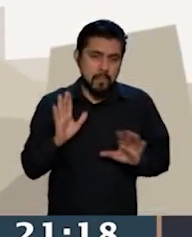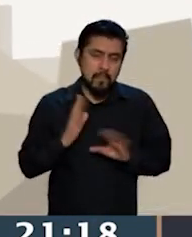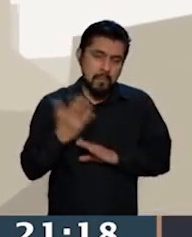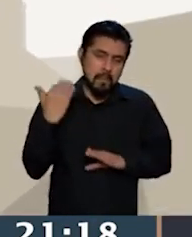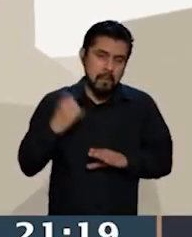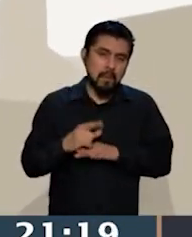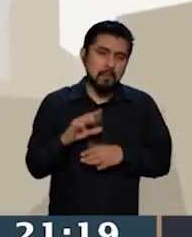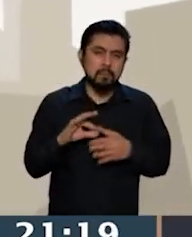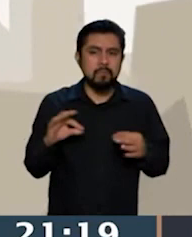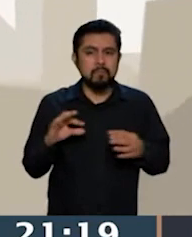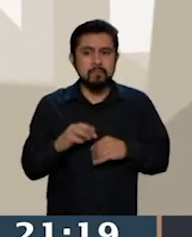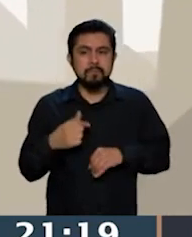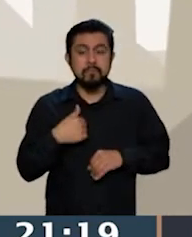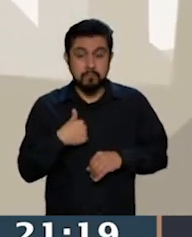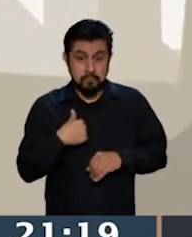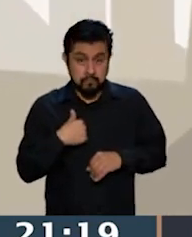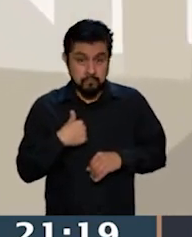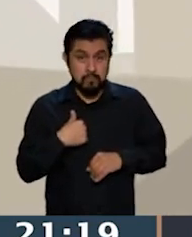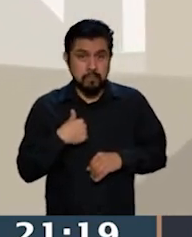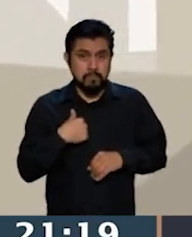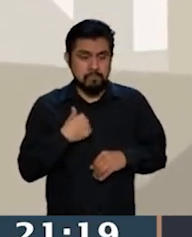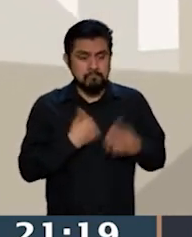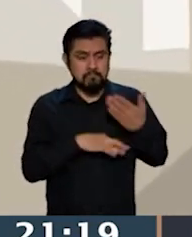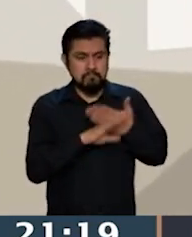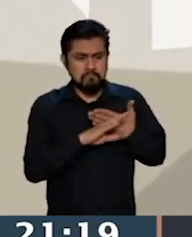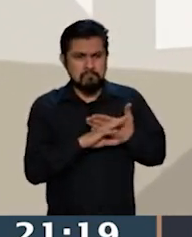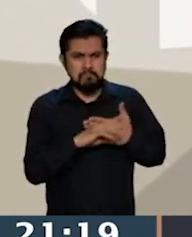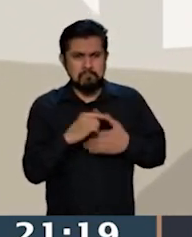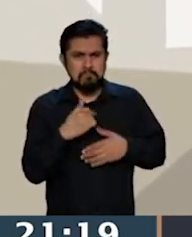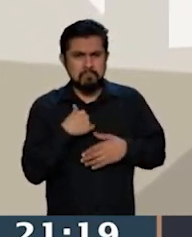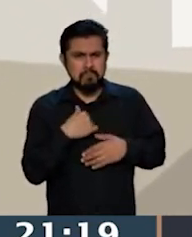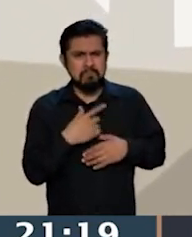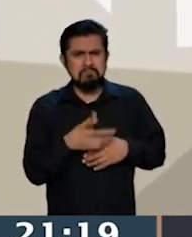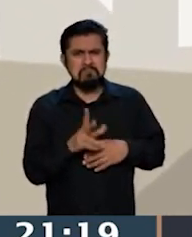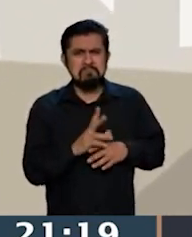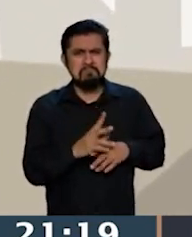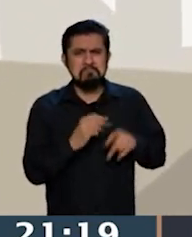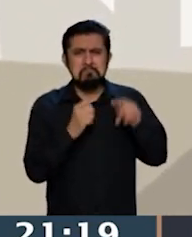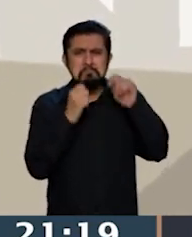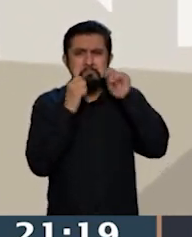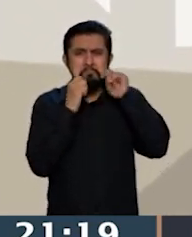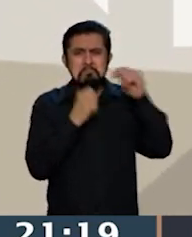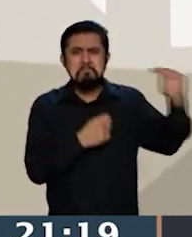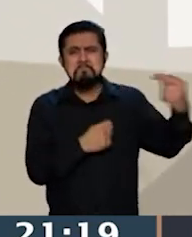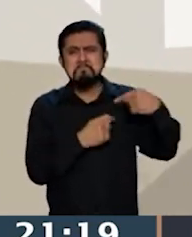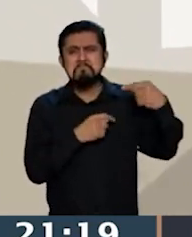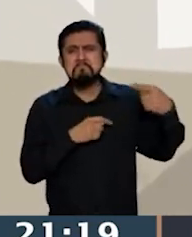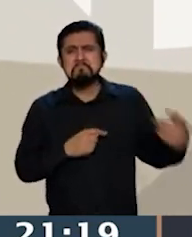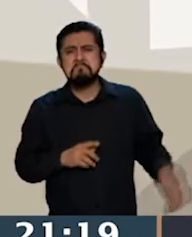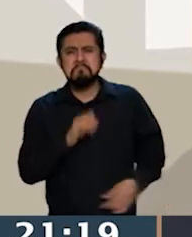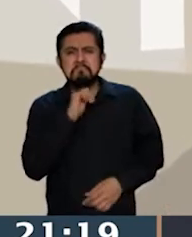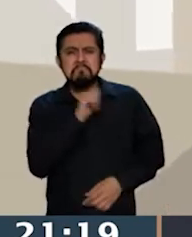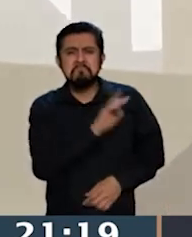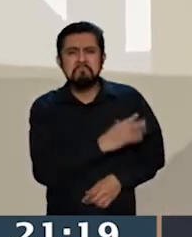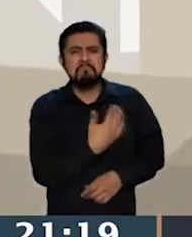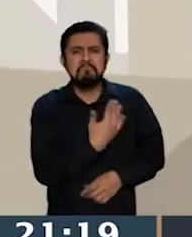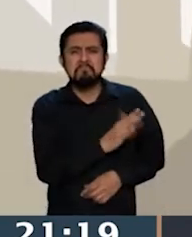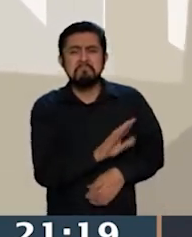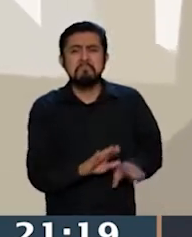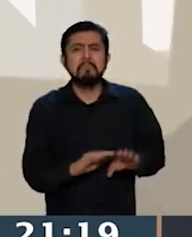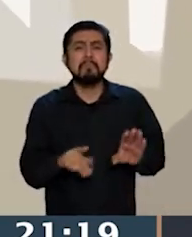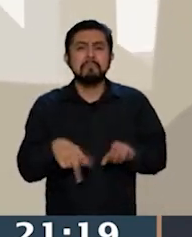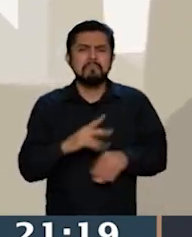no lo hago por mí, yo creo tener la fortaleza mental, emocional para aguantar este tipo de